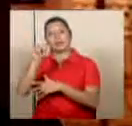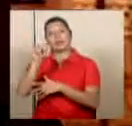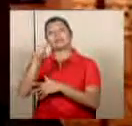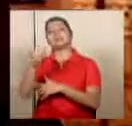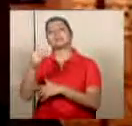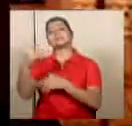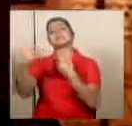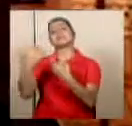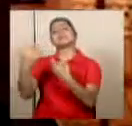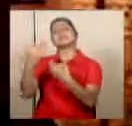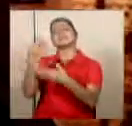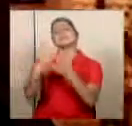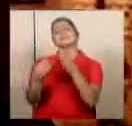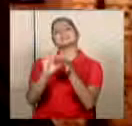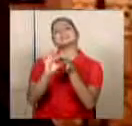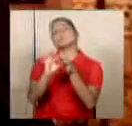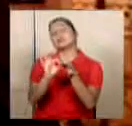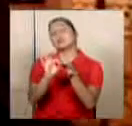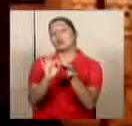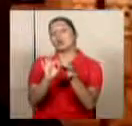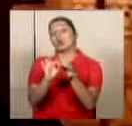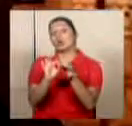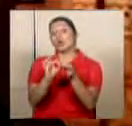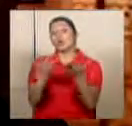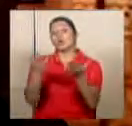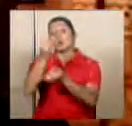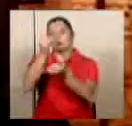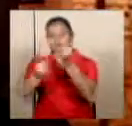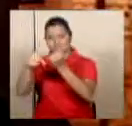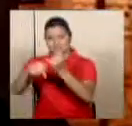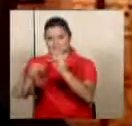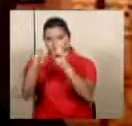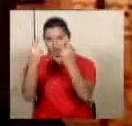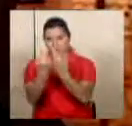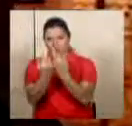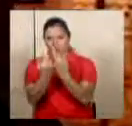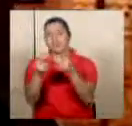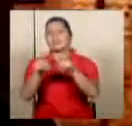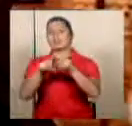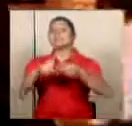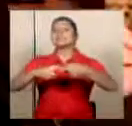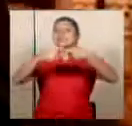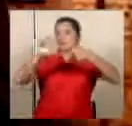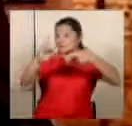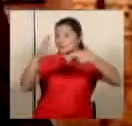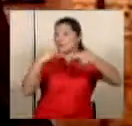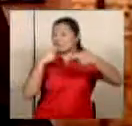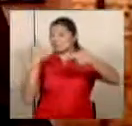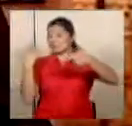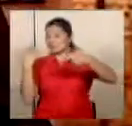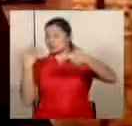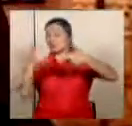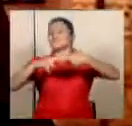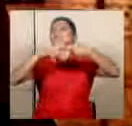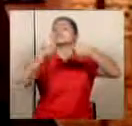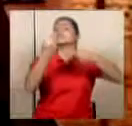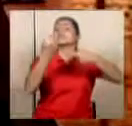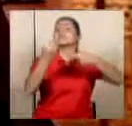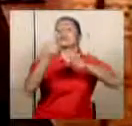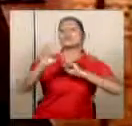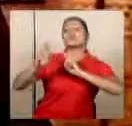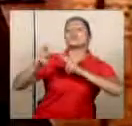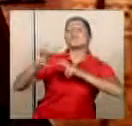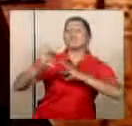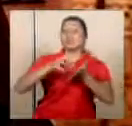poquito acerca de lo que fue por lo menos el desenlace de esta sesión quedaron pendientes como dijimos anteriormente que se resuelvan las operaciones